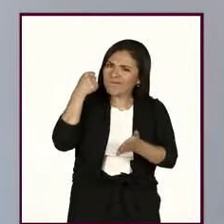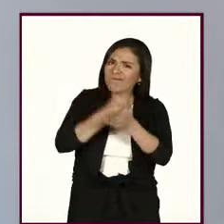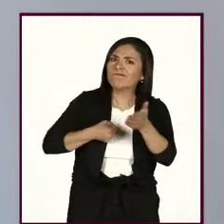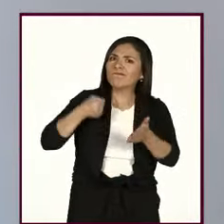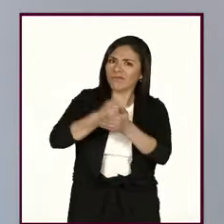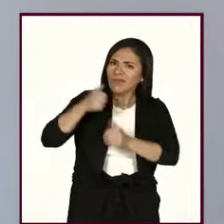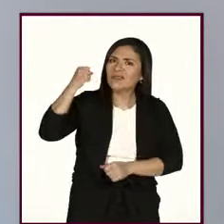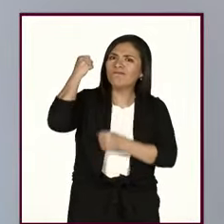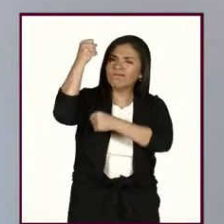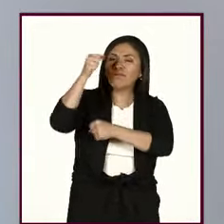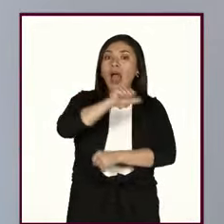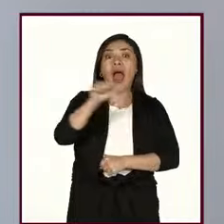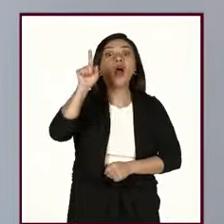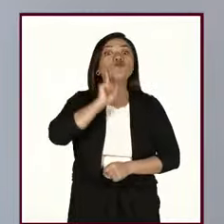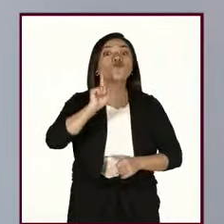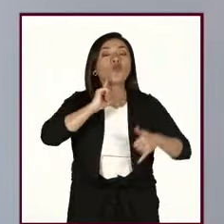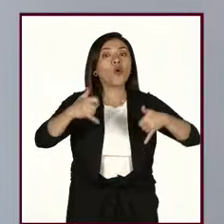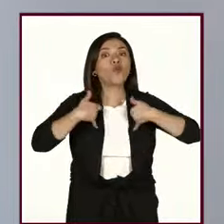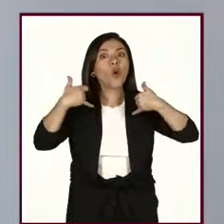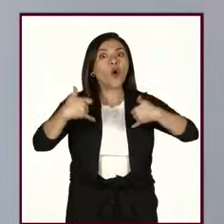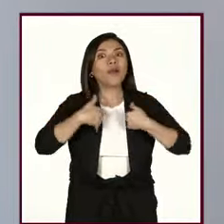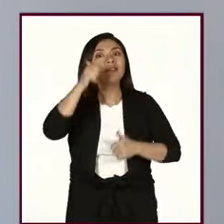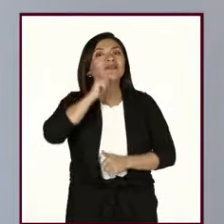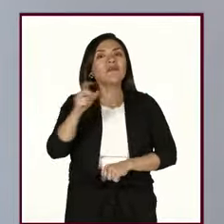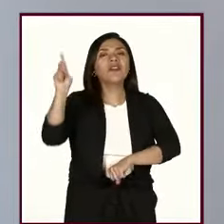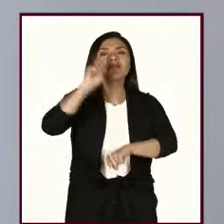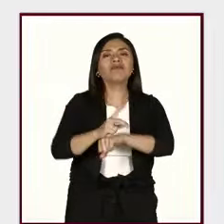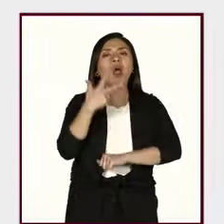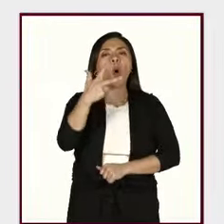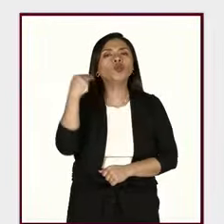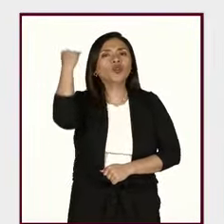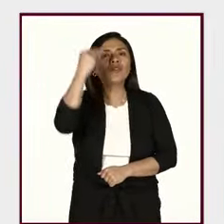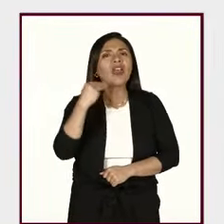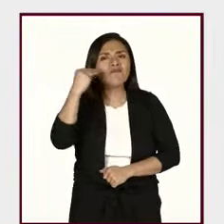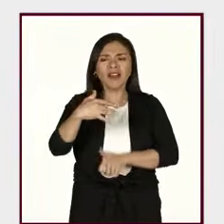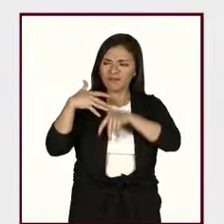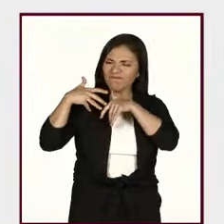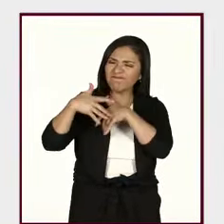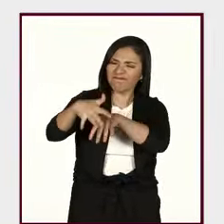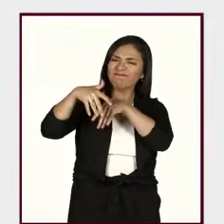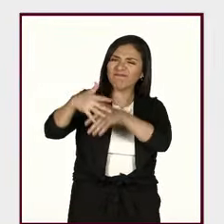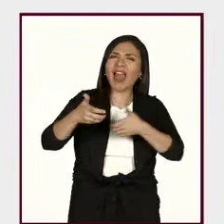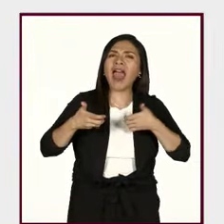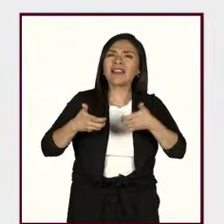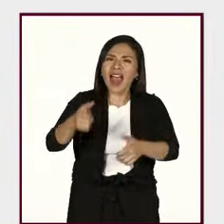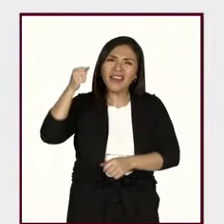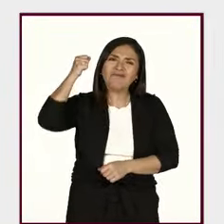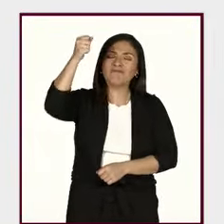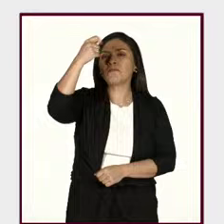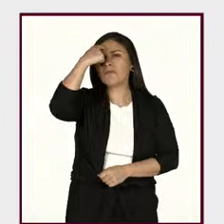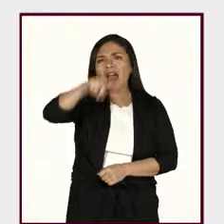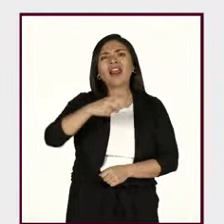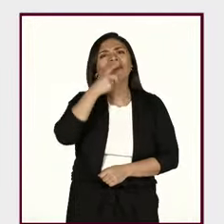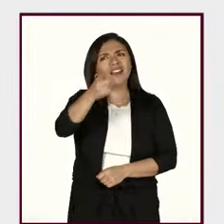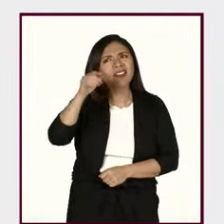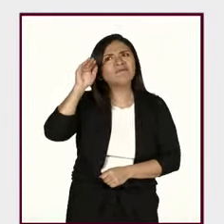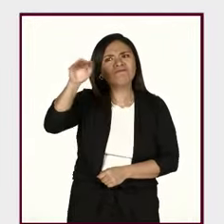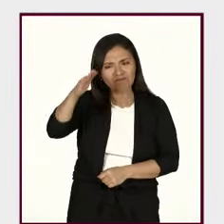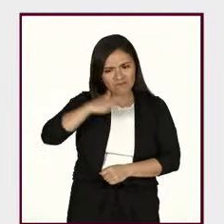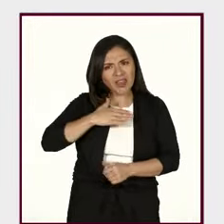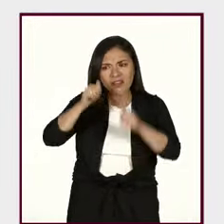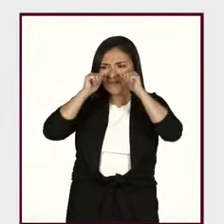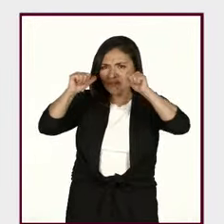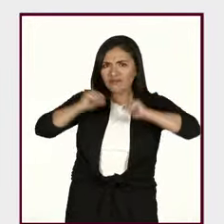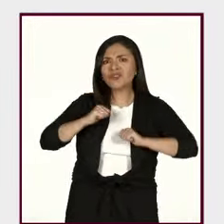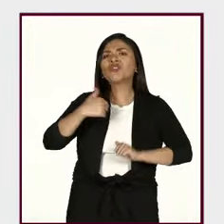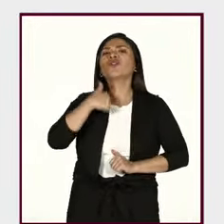de esas mujeres jóvenes que cada 8 de marzo salen a las calles a decirnos aquí estamos,